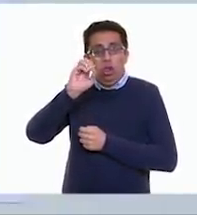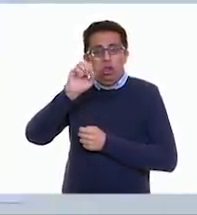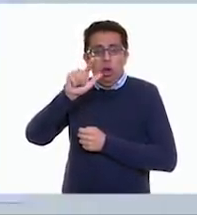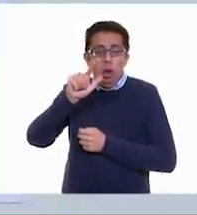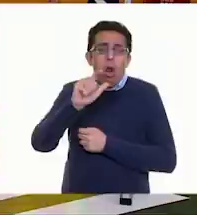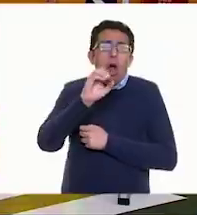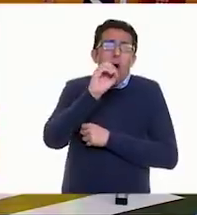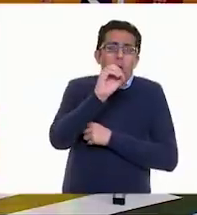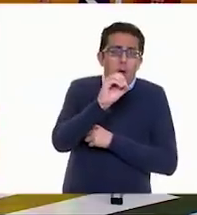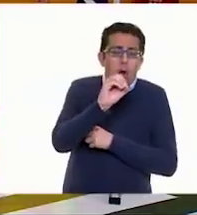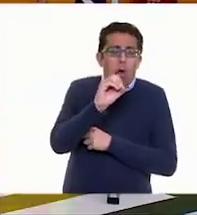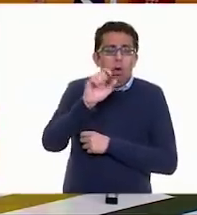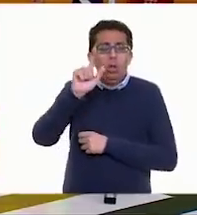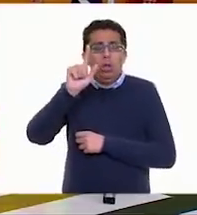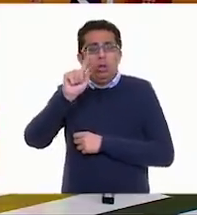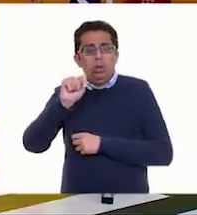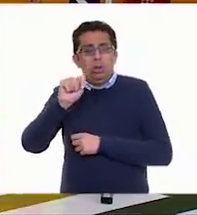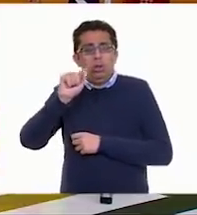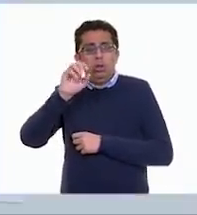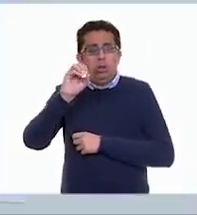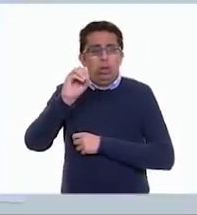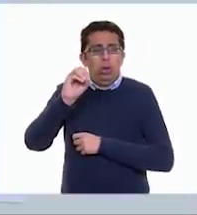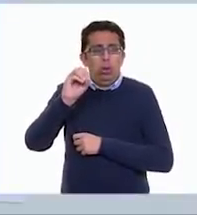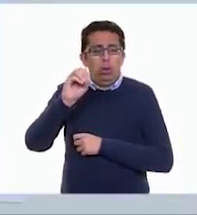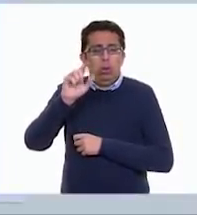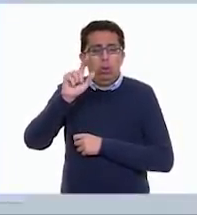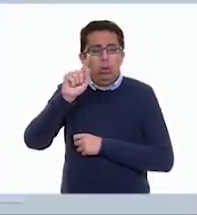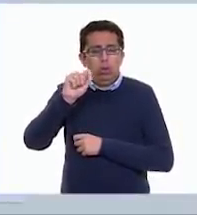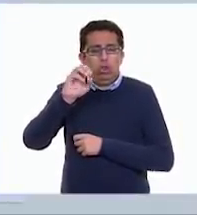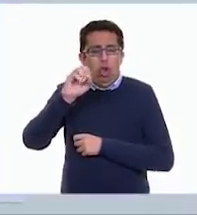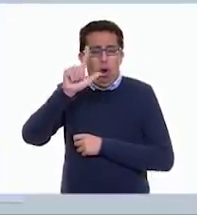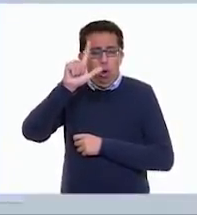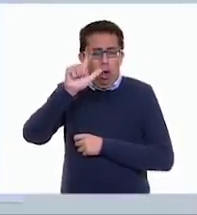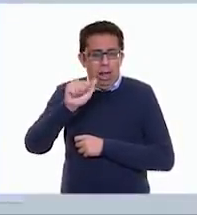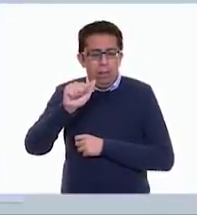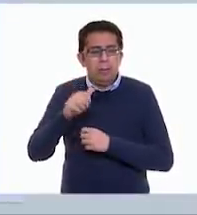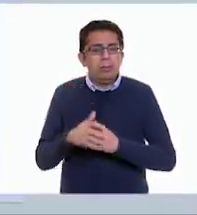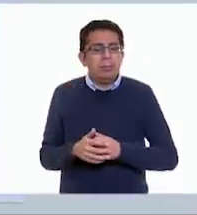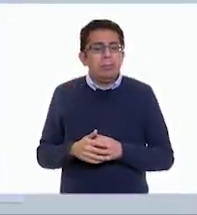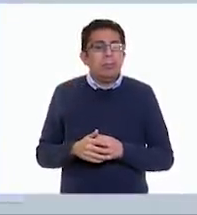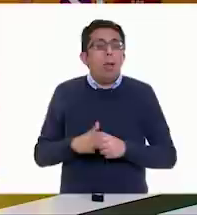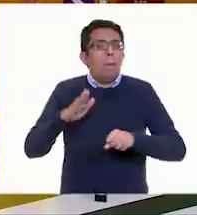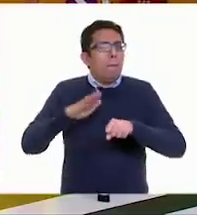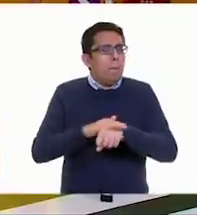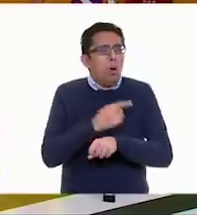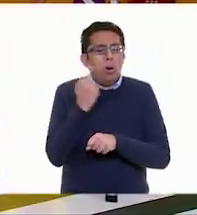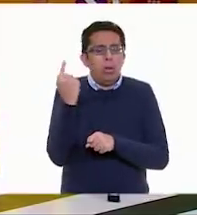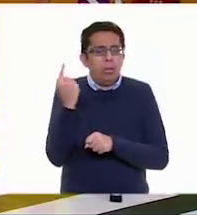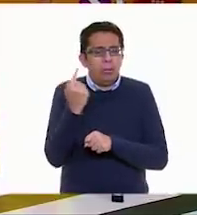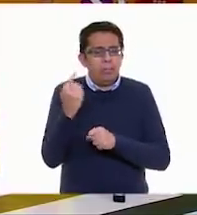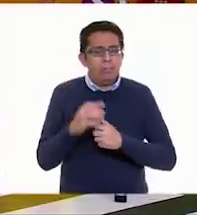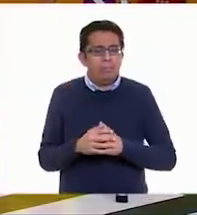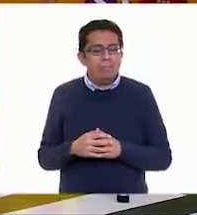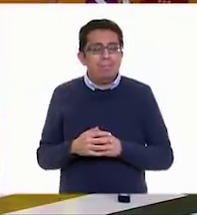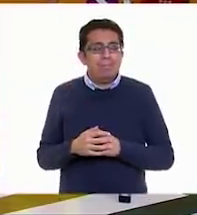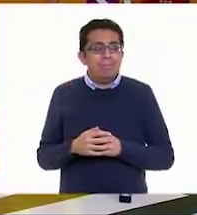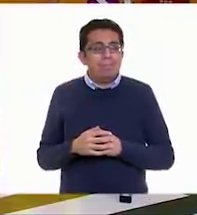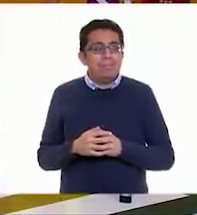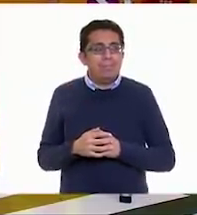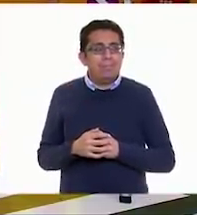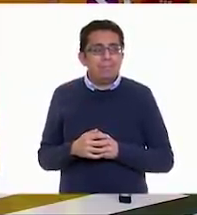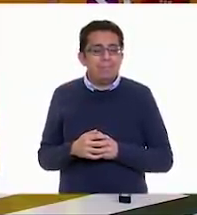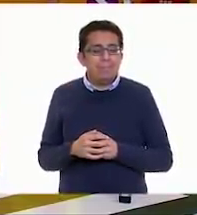totola. Totola. Porque es hembra.